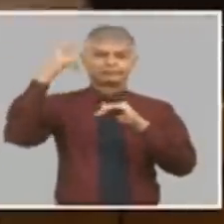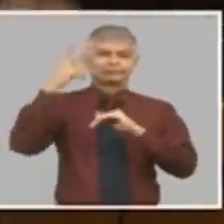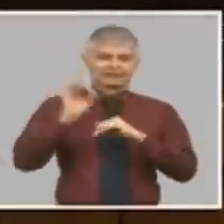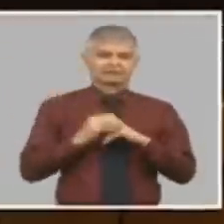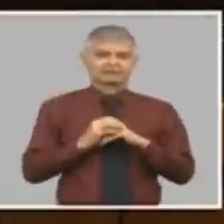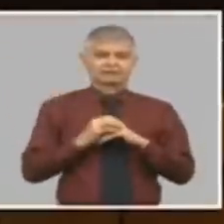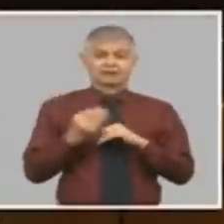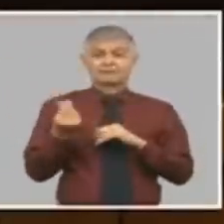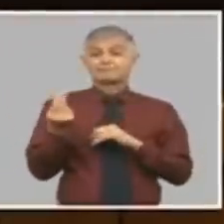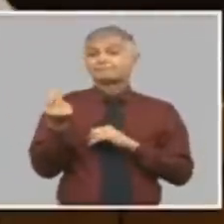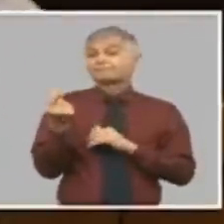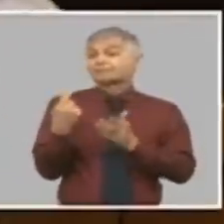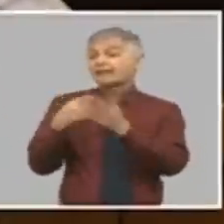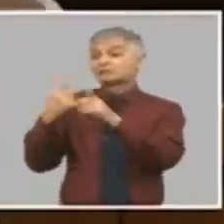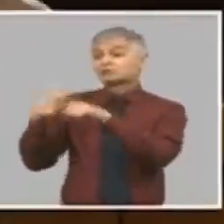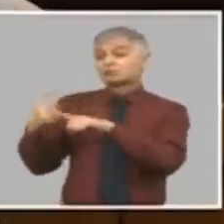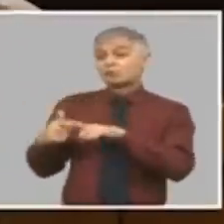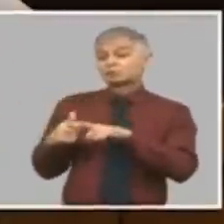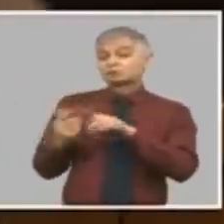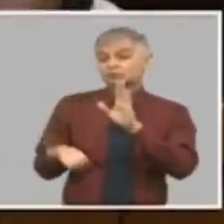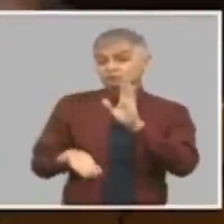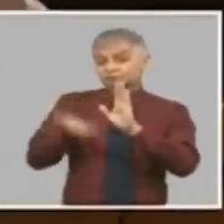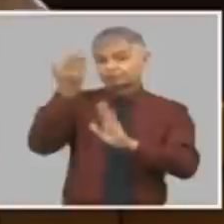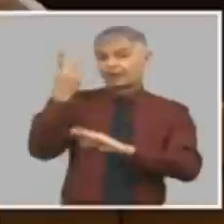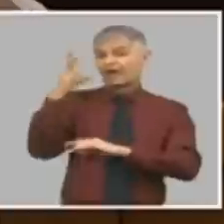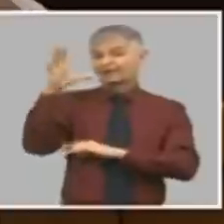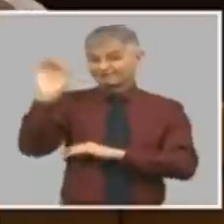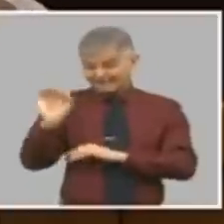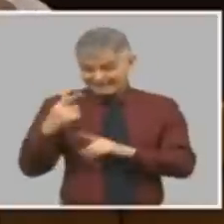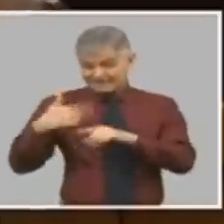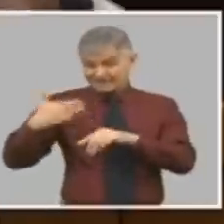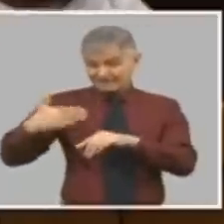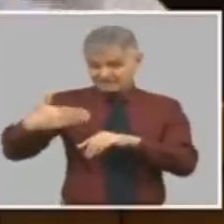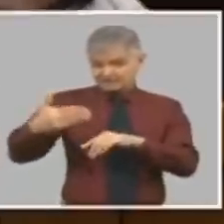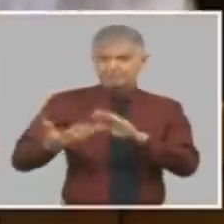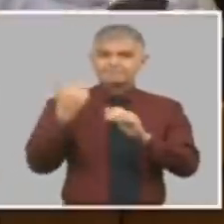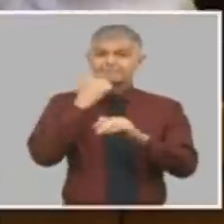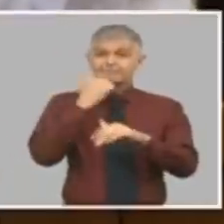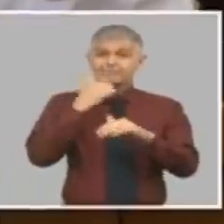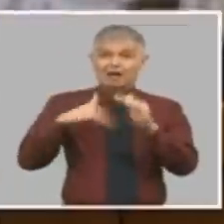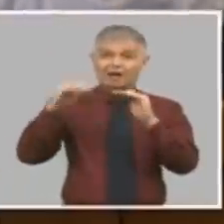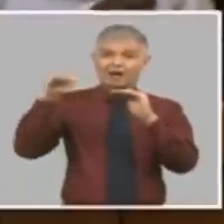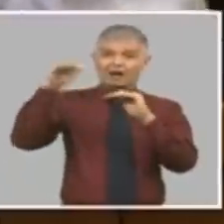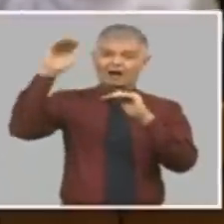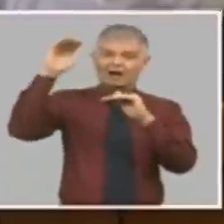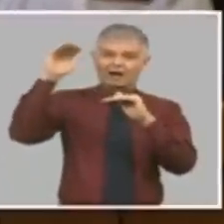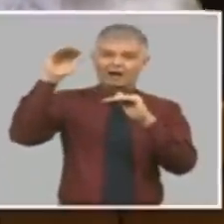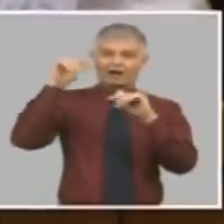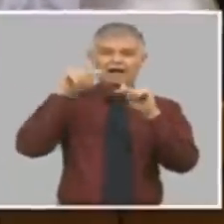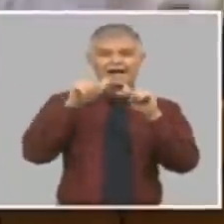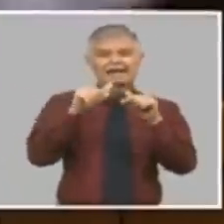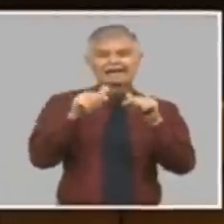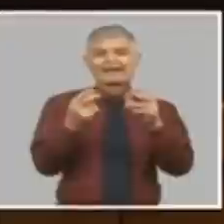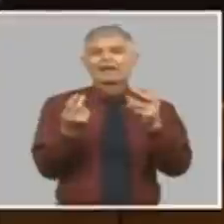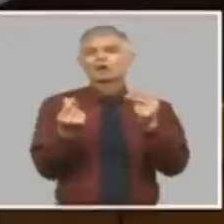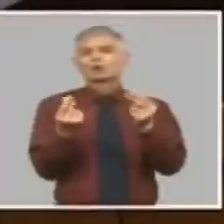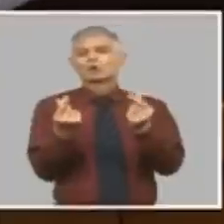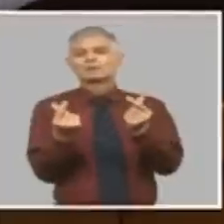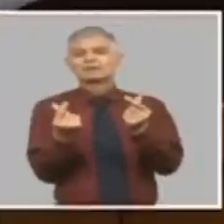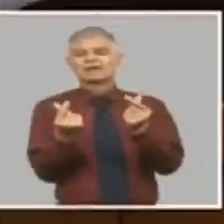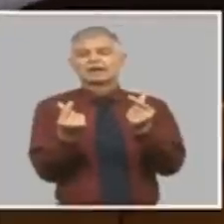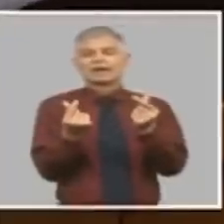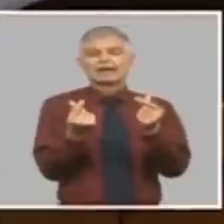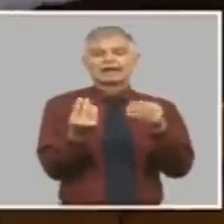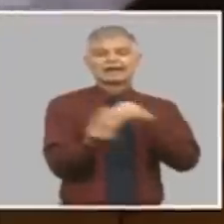veinte veces usted lo único que hizo fue después de la evaluación poner la economía en flujo de uno por uno a uno por